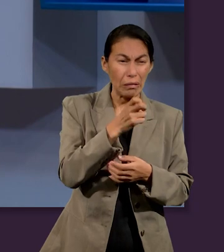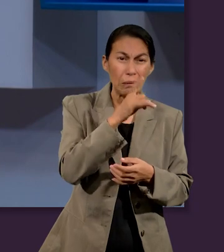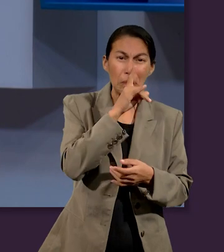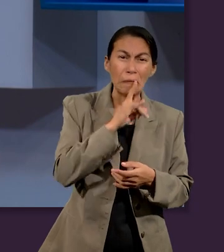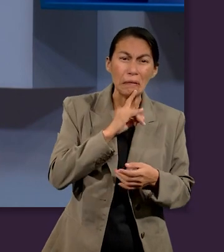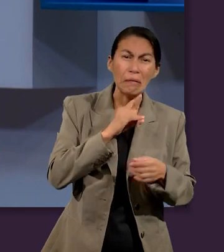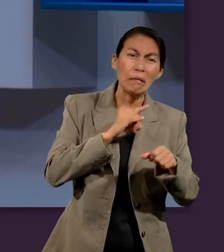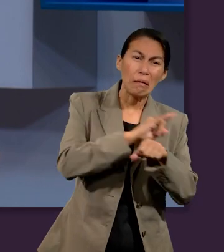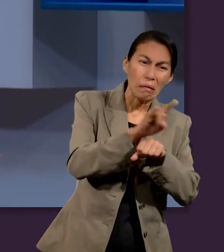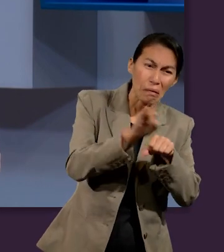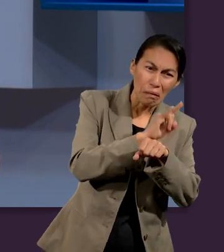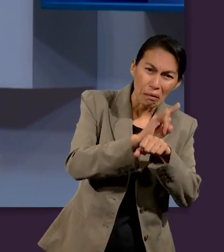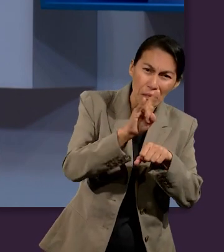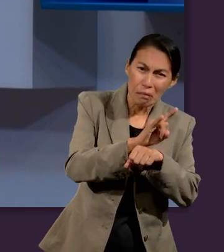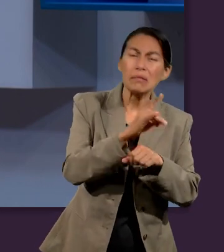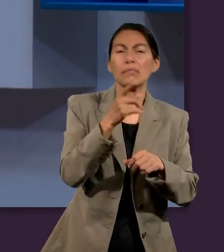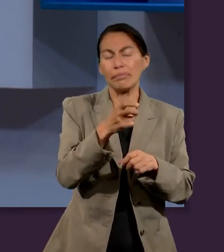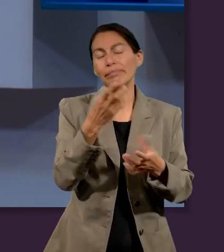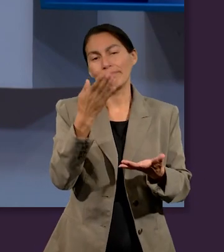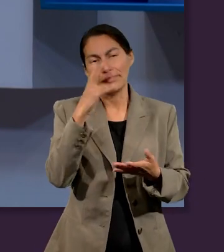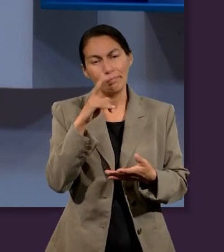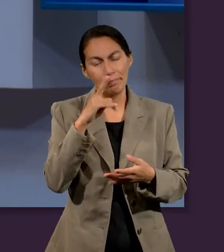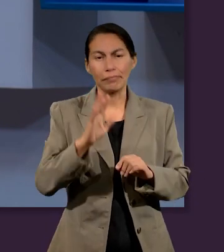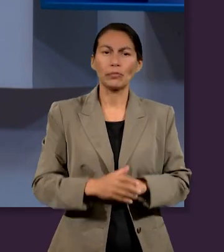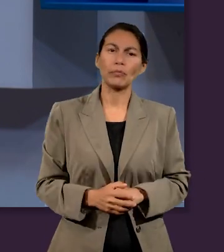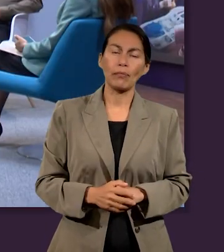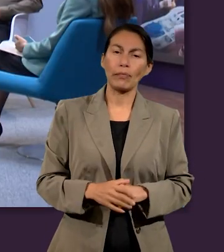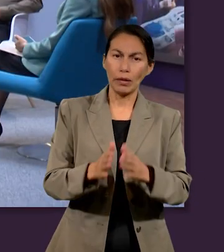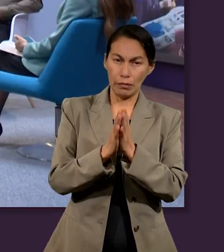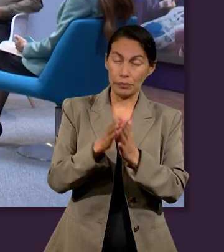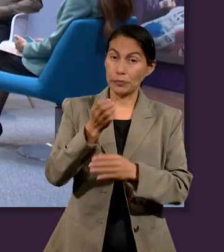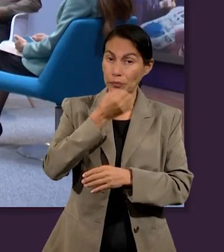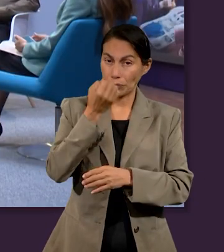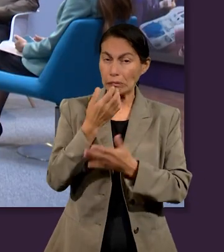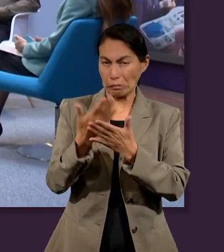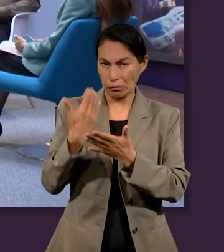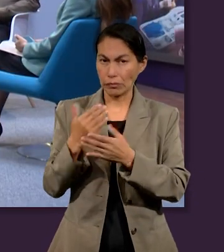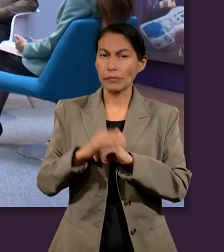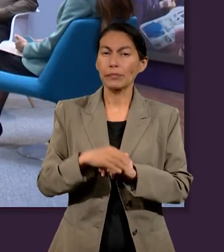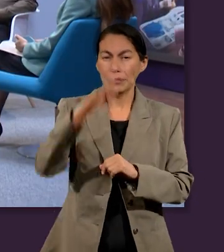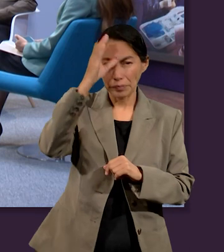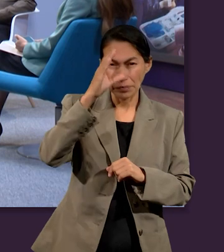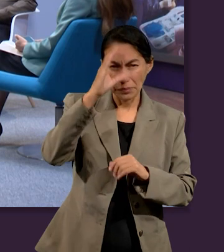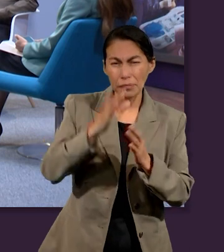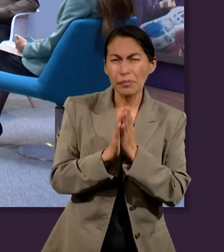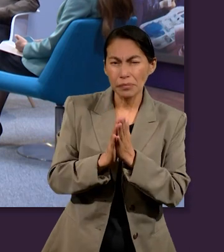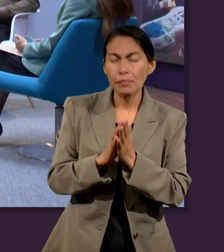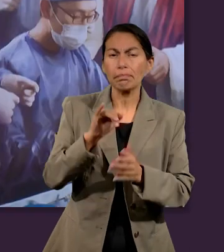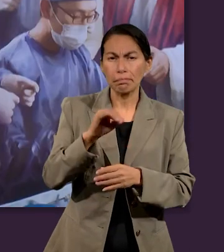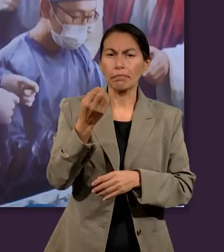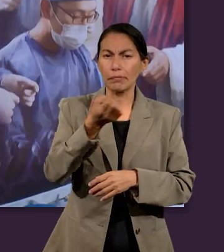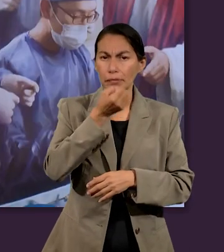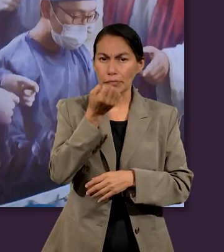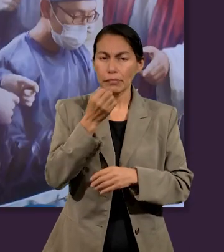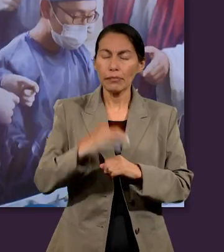engaños que van a existir. Pero antes vamos a iniciar con una oración. Chipri, ¿puedes dirigirnos? Oramos. Padre nuestro que